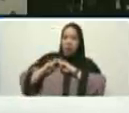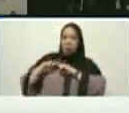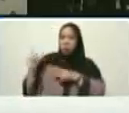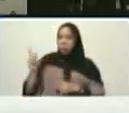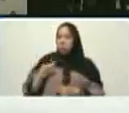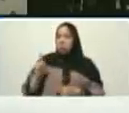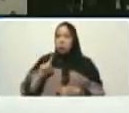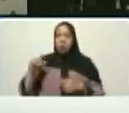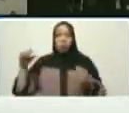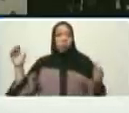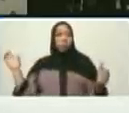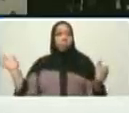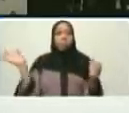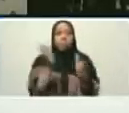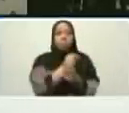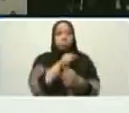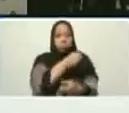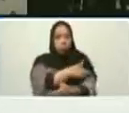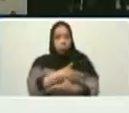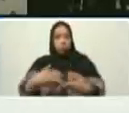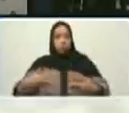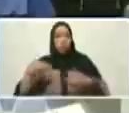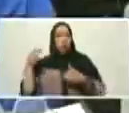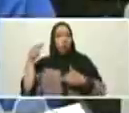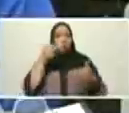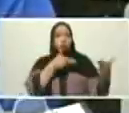conquistado a sangre y fuego